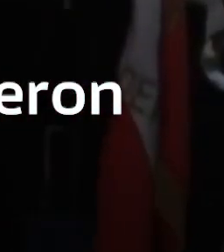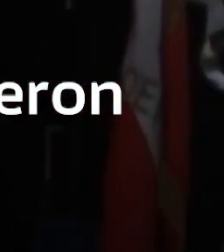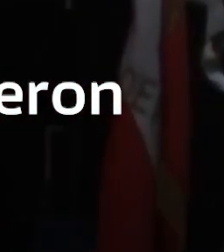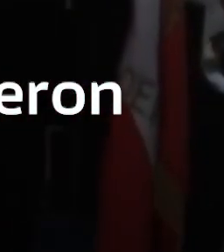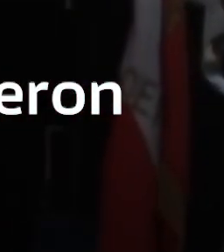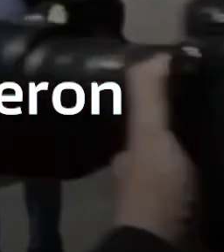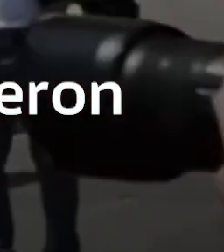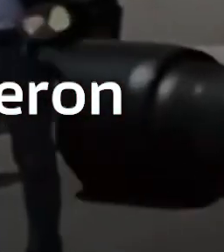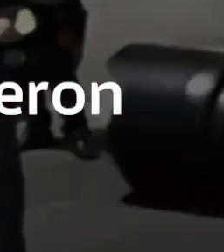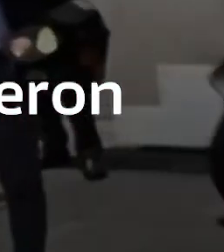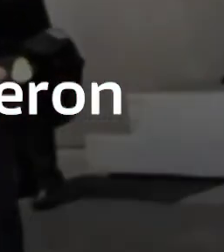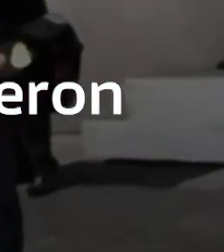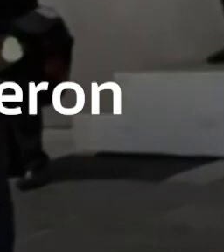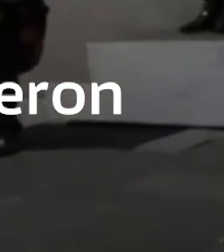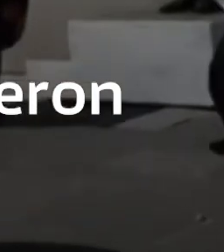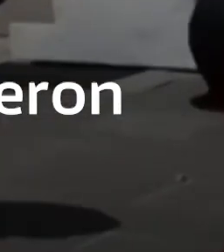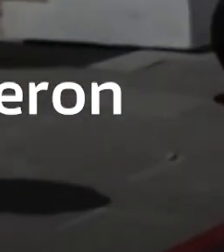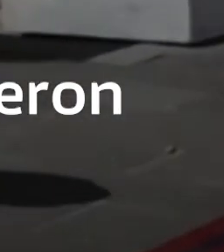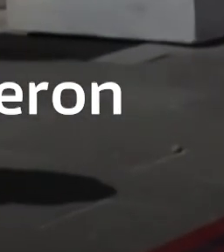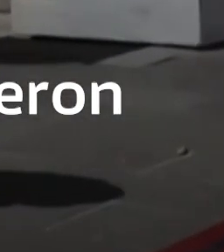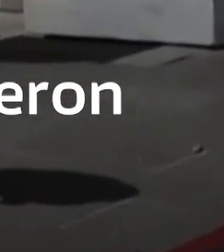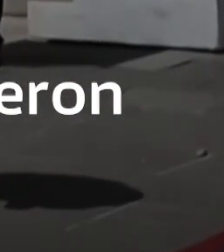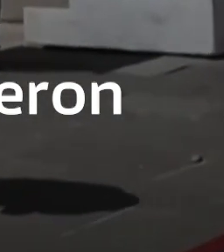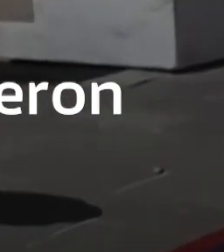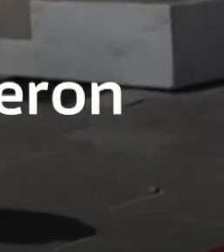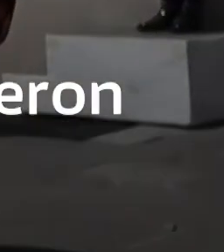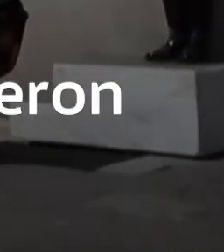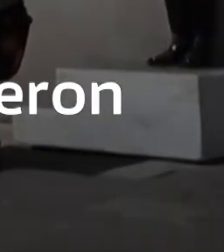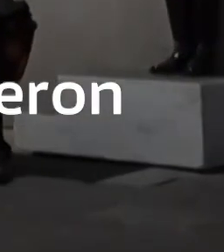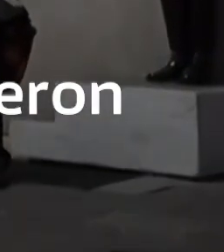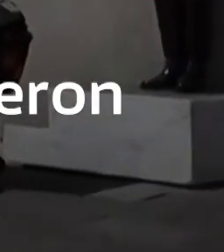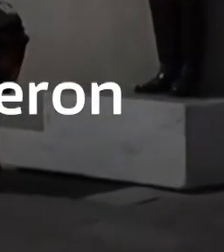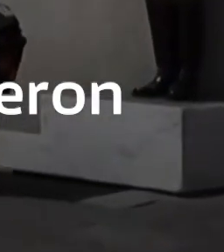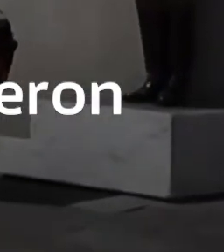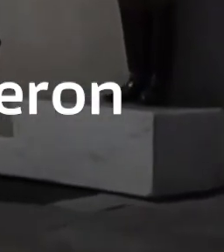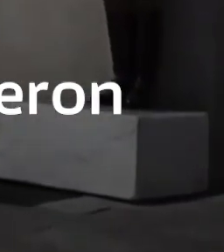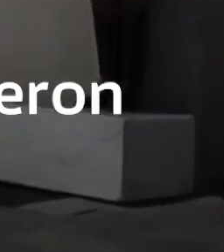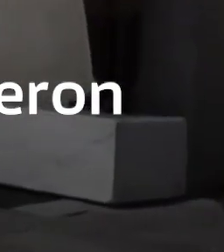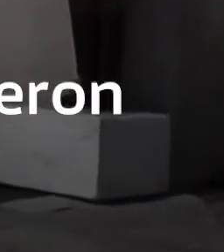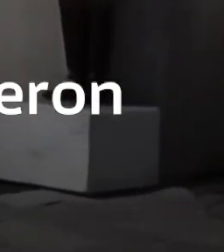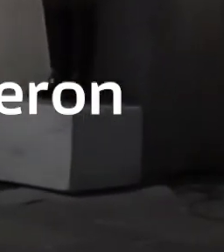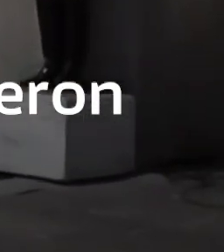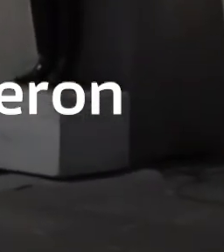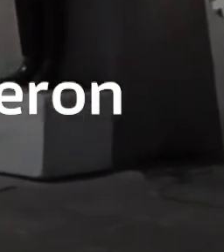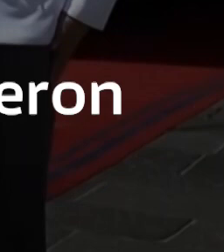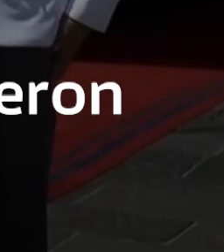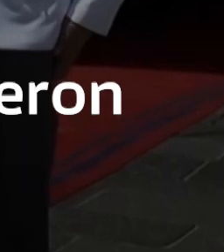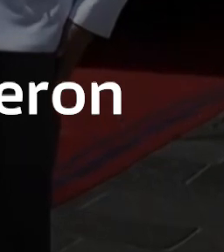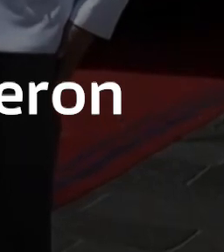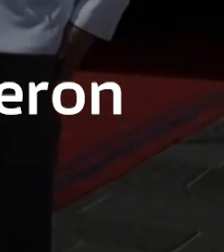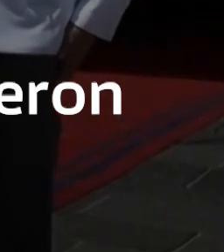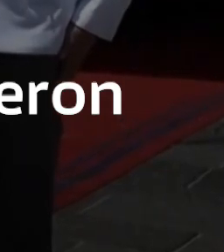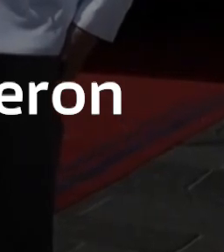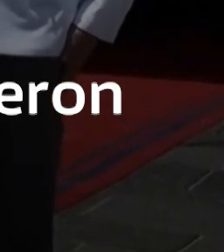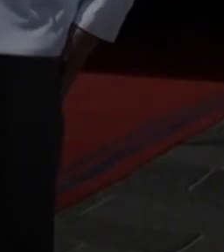estrechando los lazos de amistad y de colaboración. La verdad es que los lazos entre Argentina y Chile son